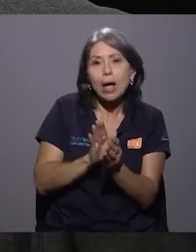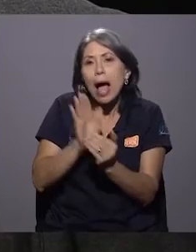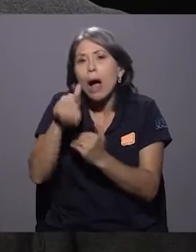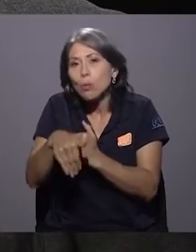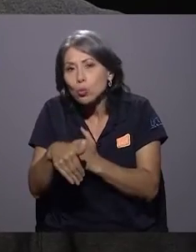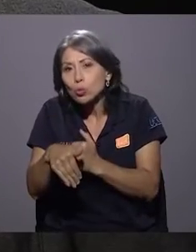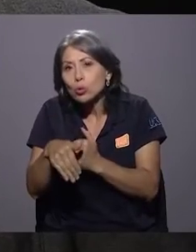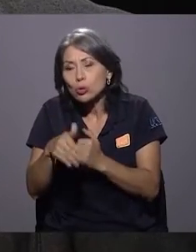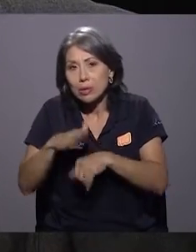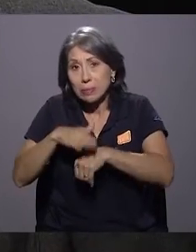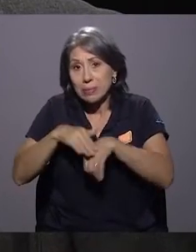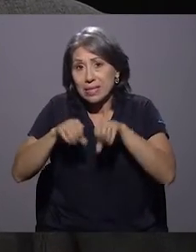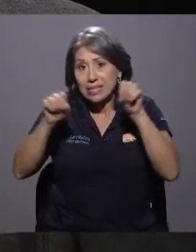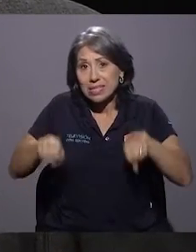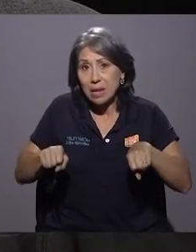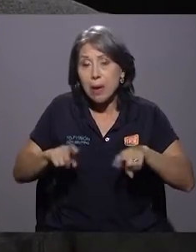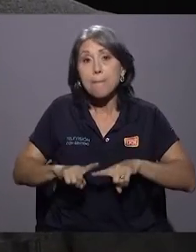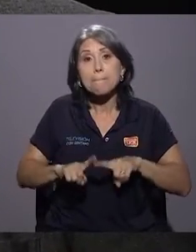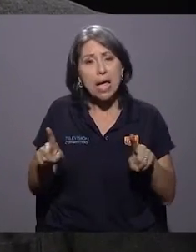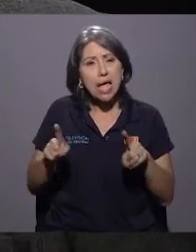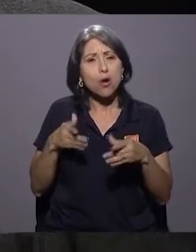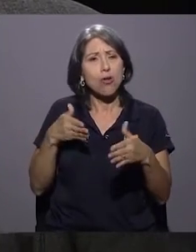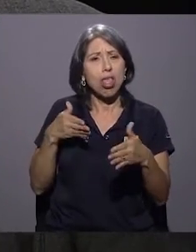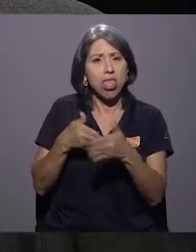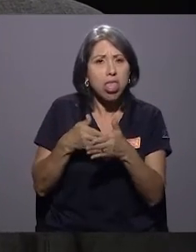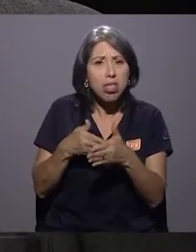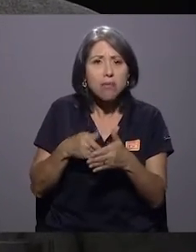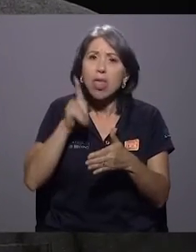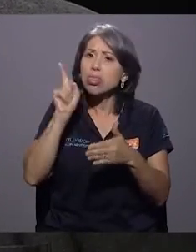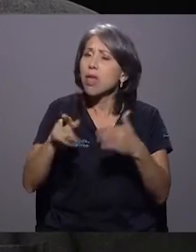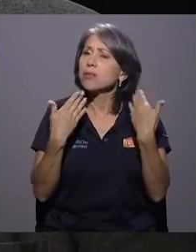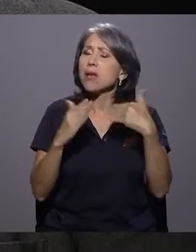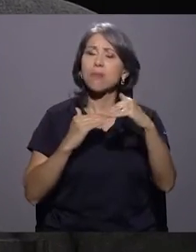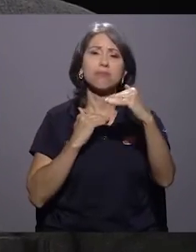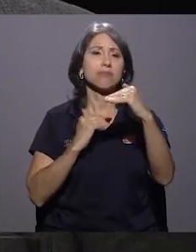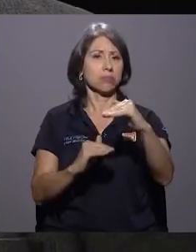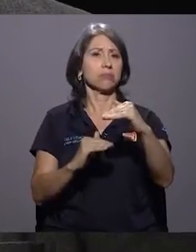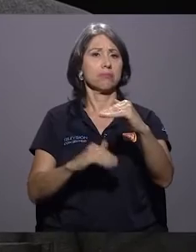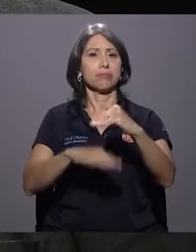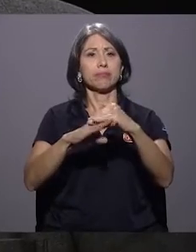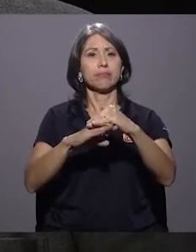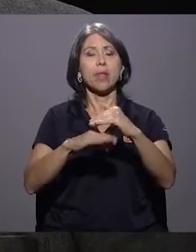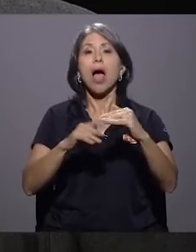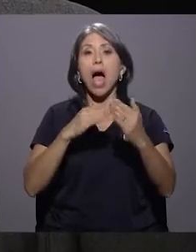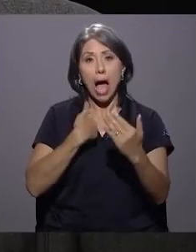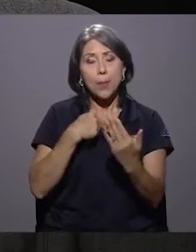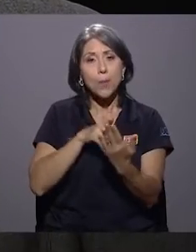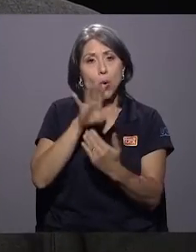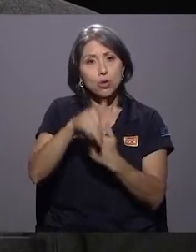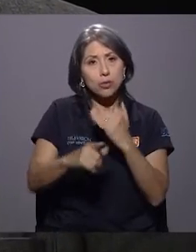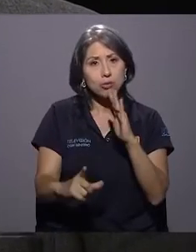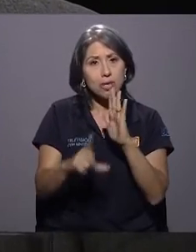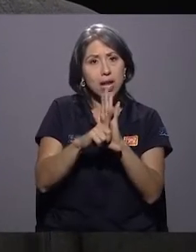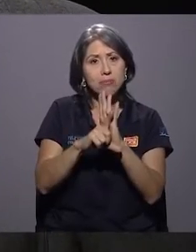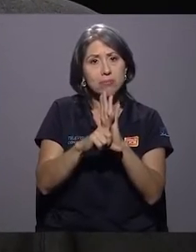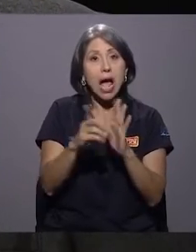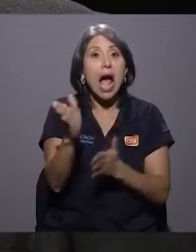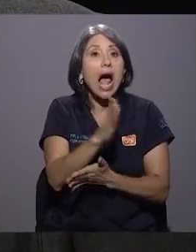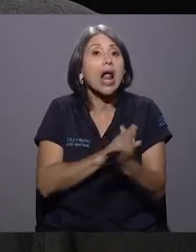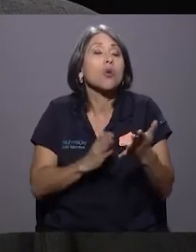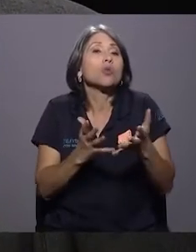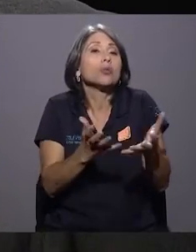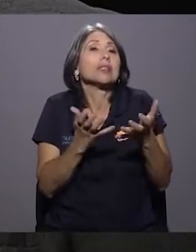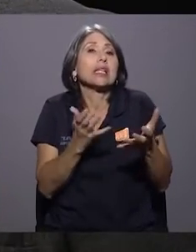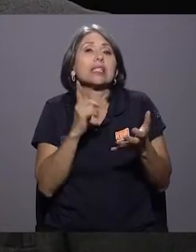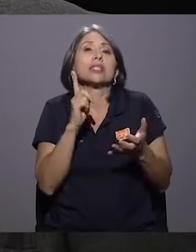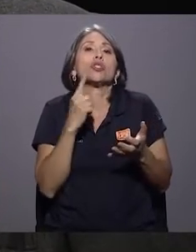permite, pero que políticamente está generando algún daño. Hay que ponerle techo a eso. Hay proyectos de ley, hay algunos que se inclinan porque